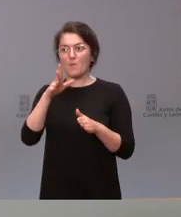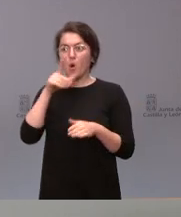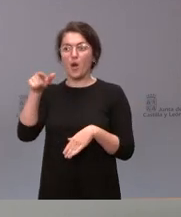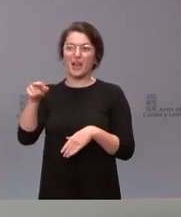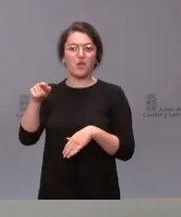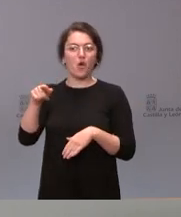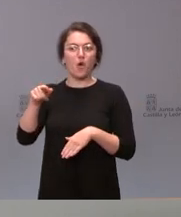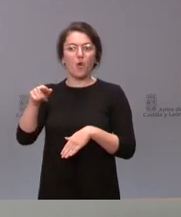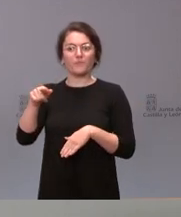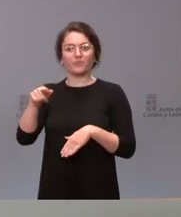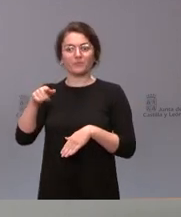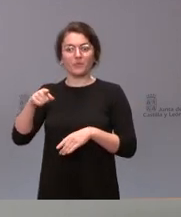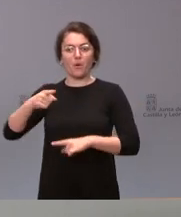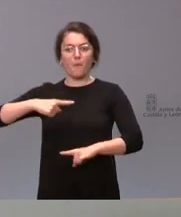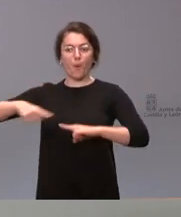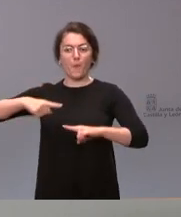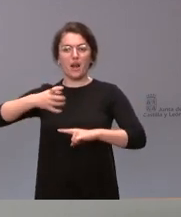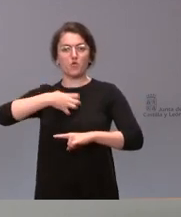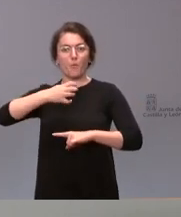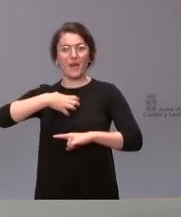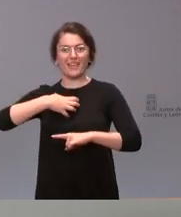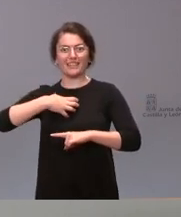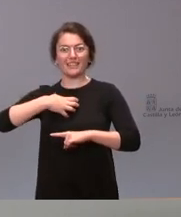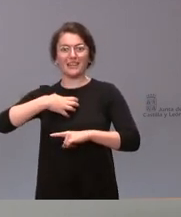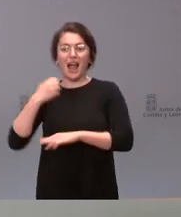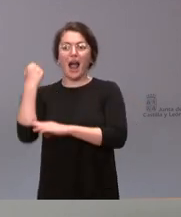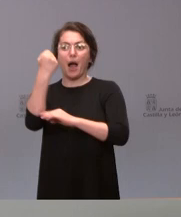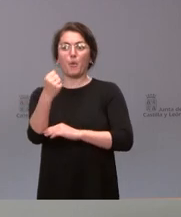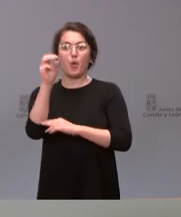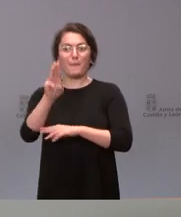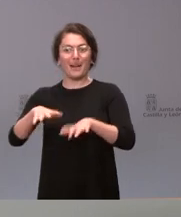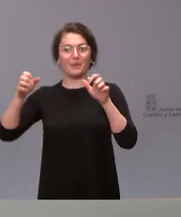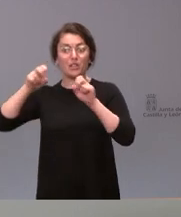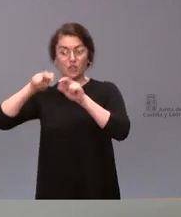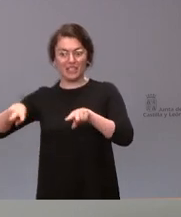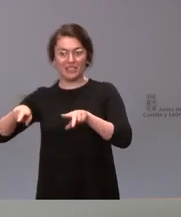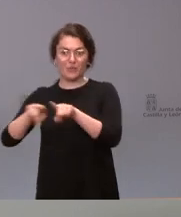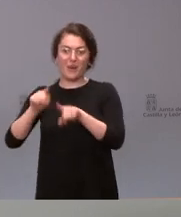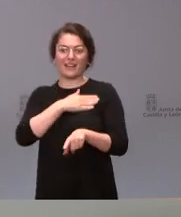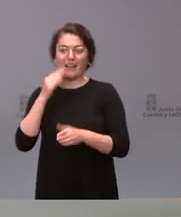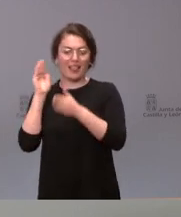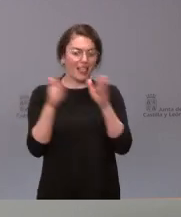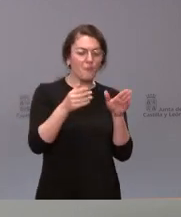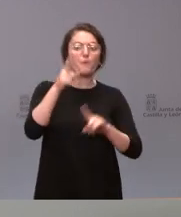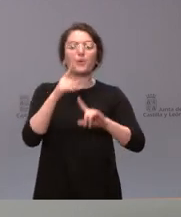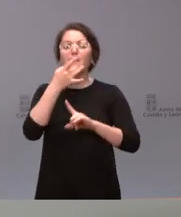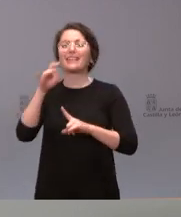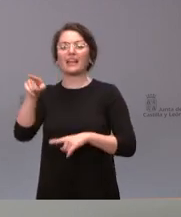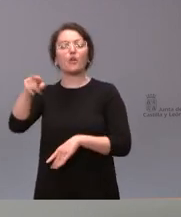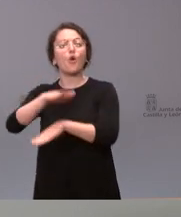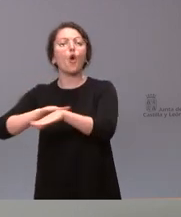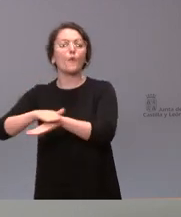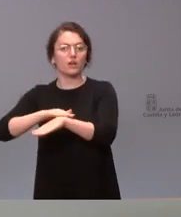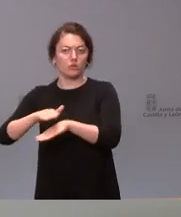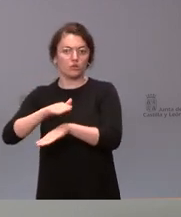gobernar sin los apoyos parlamentarios que está teniendo actualmente, pues es un problema del gobierno, no es un problema de la gente. Y, por tanto, yo creo que es bueno que nos